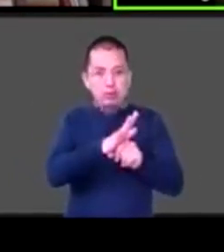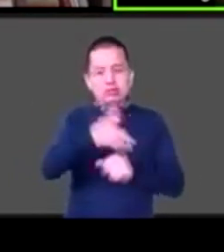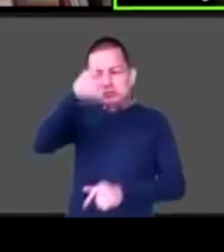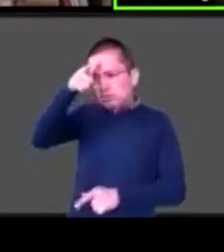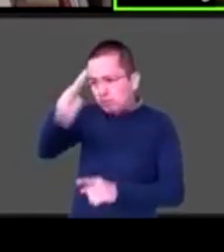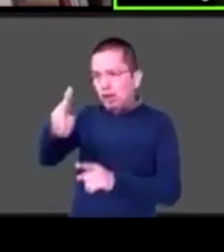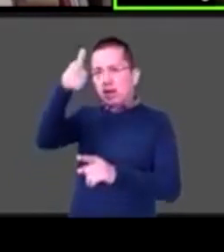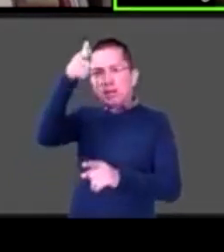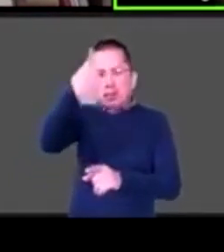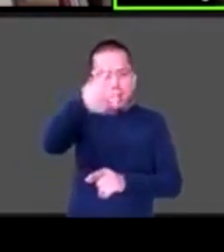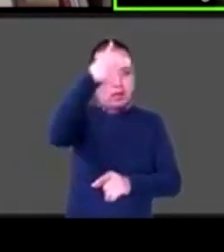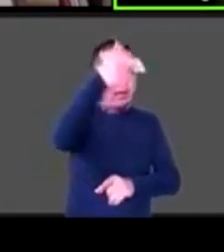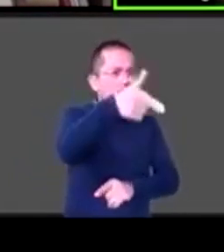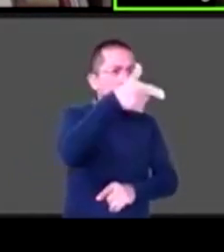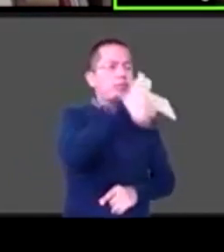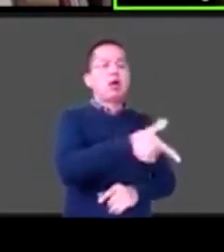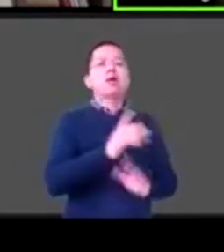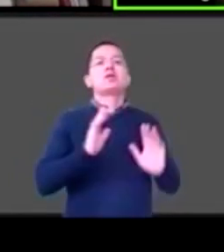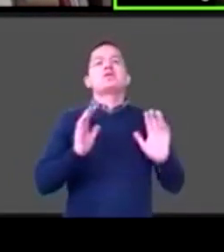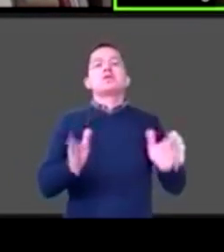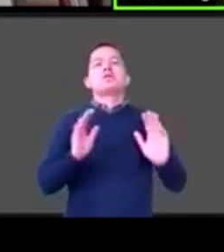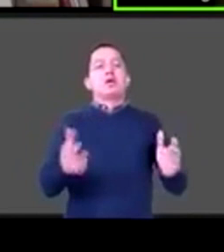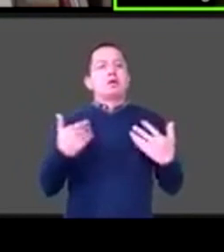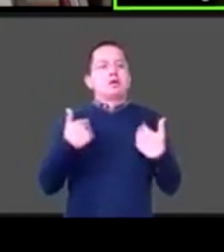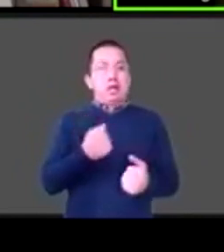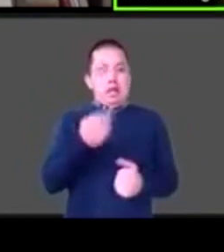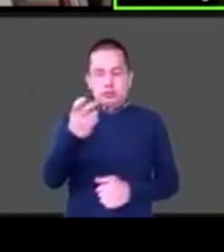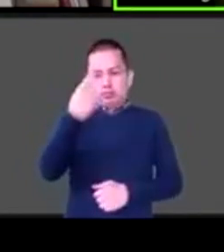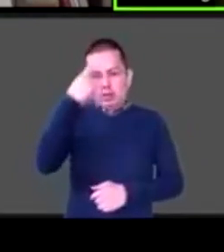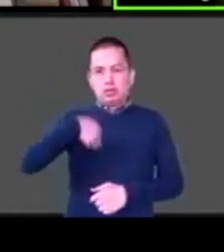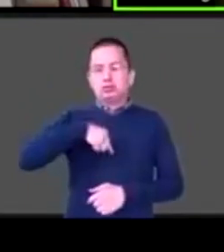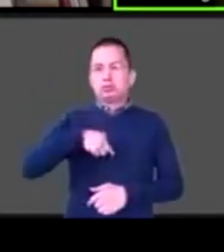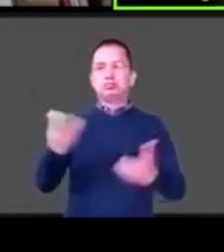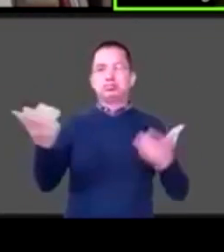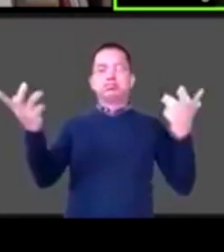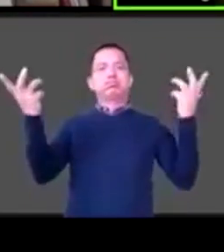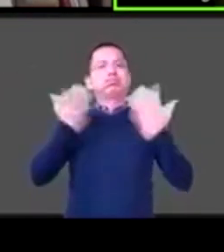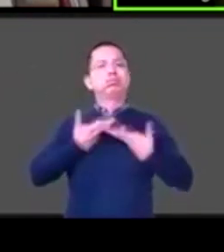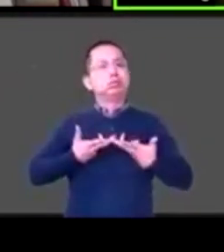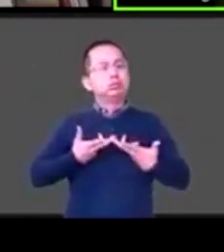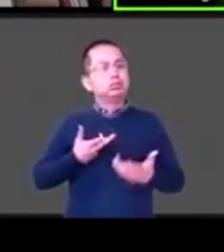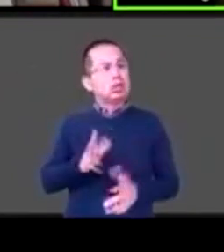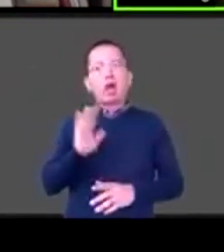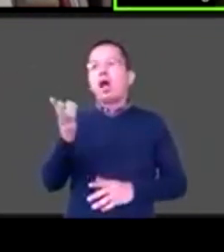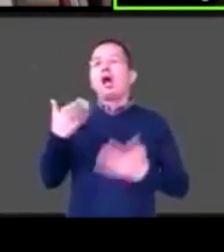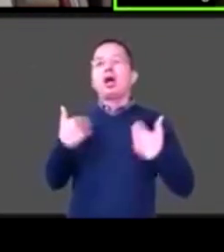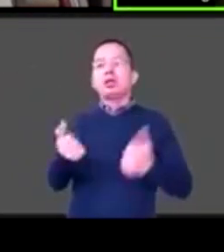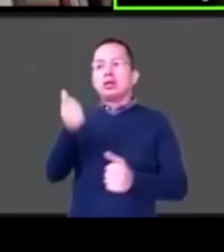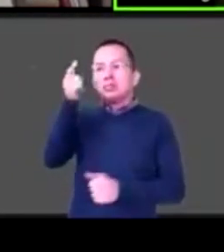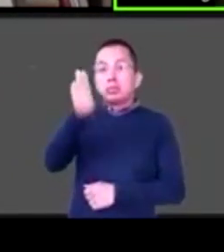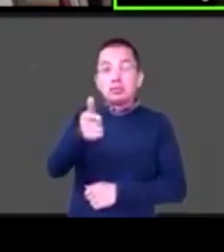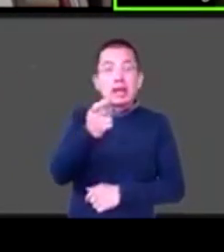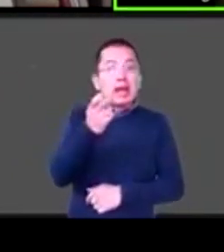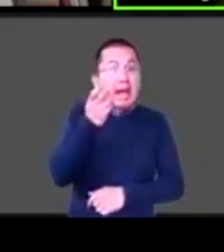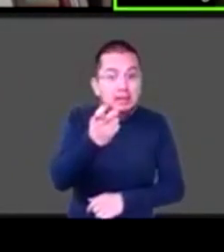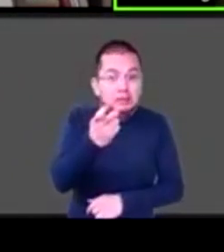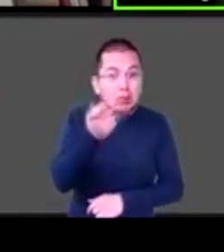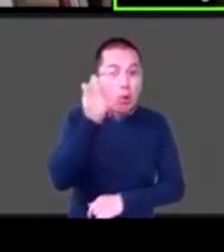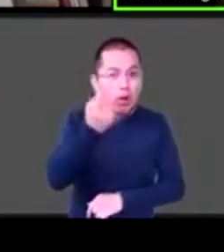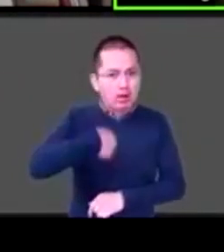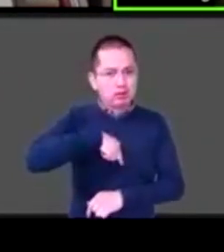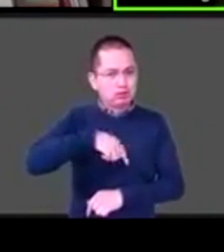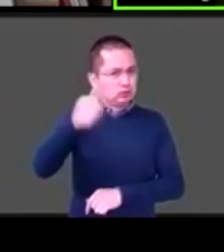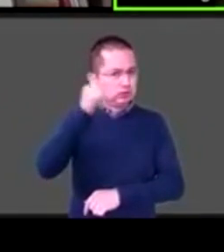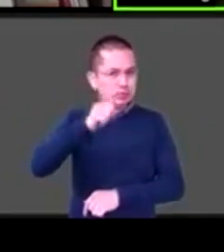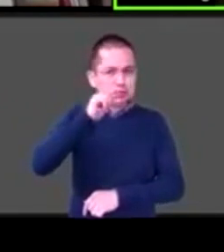salta la cara con violencia y ojalá recordemos esto porque además bueno pues todos sabemos